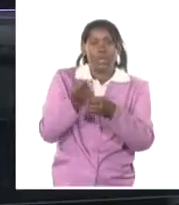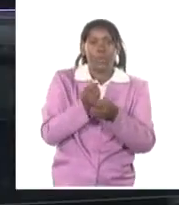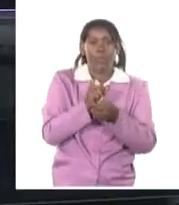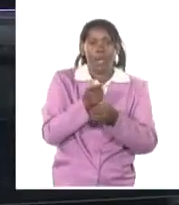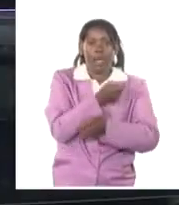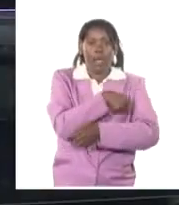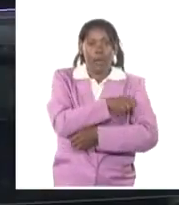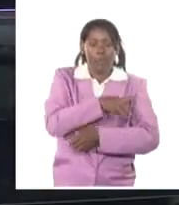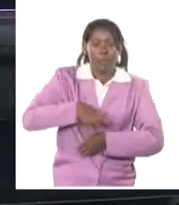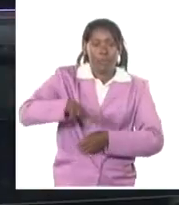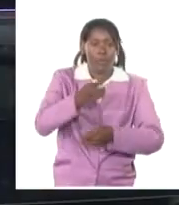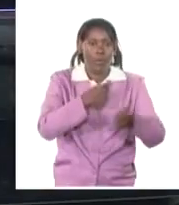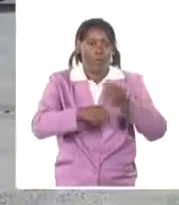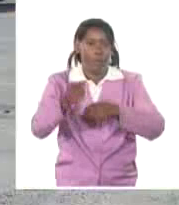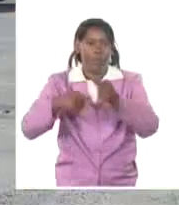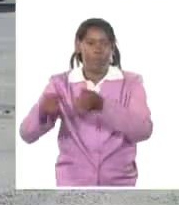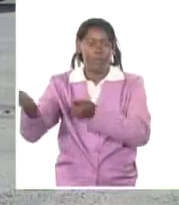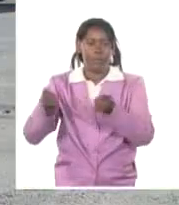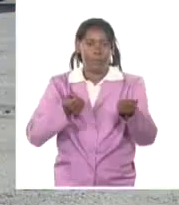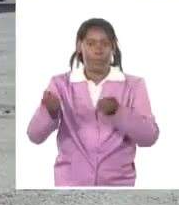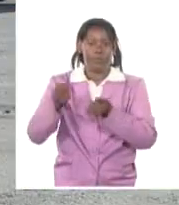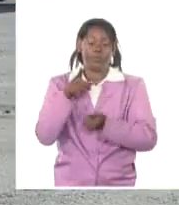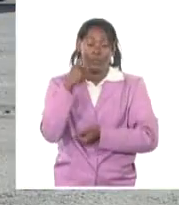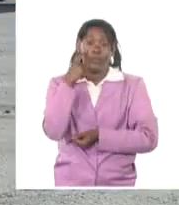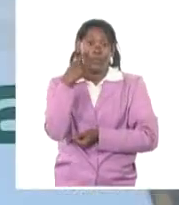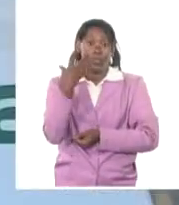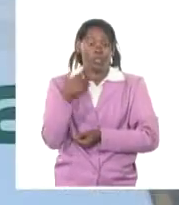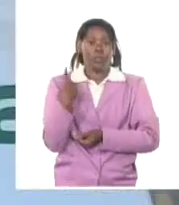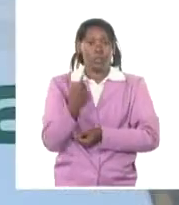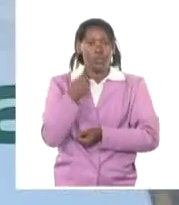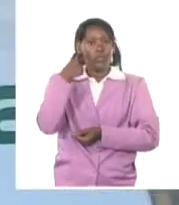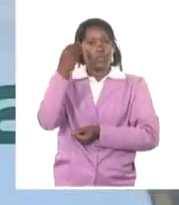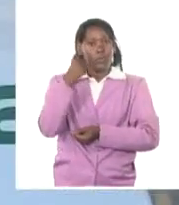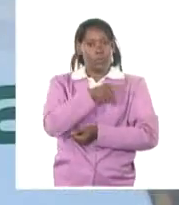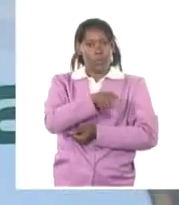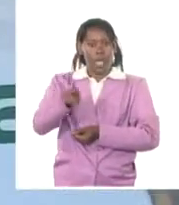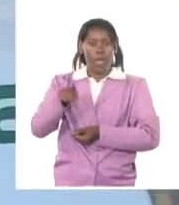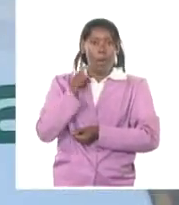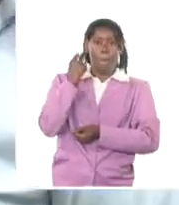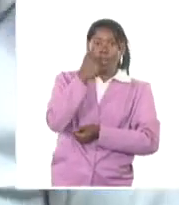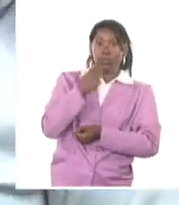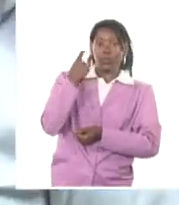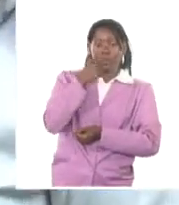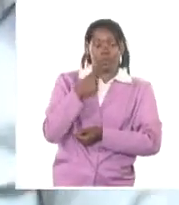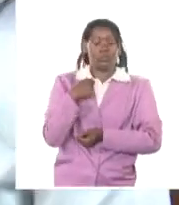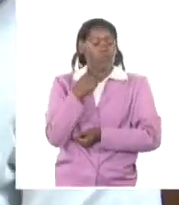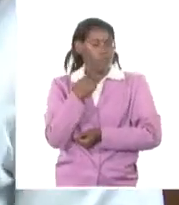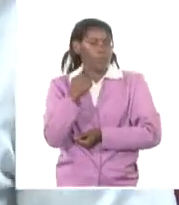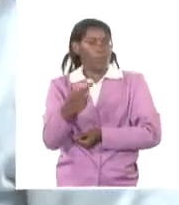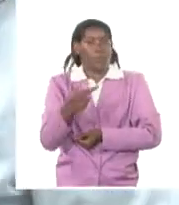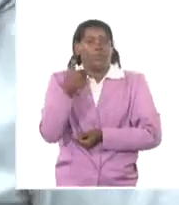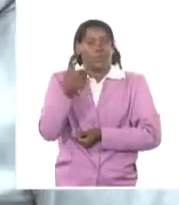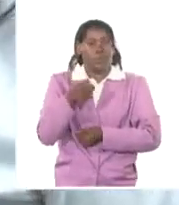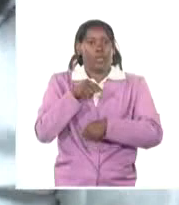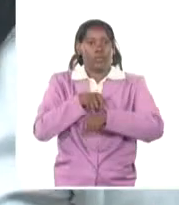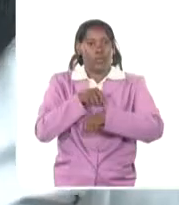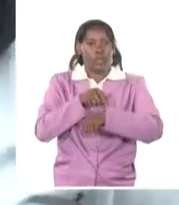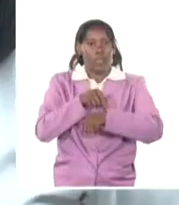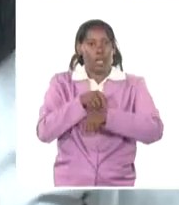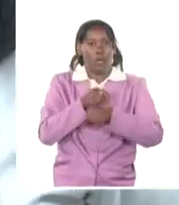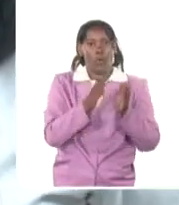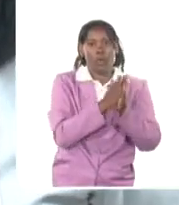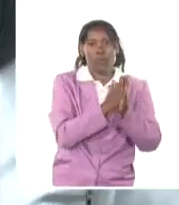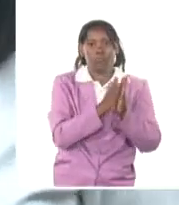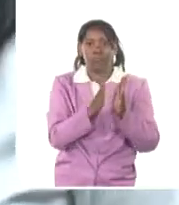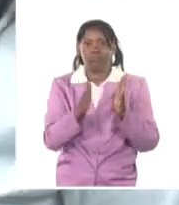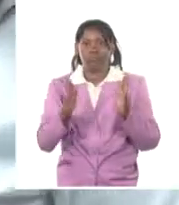esa unidad. Para ahí mismo también tomar determinación de decirle al cliente hasta dónde llegará ese servicio para no hacerlo esperar. Si el